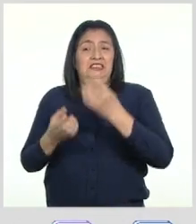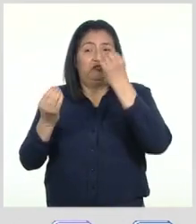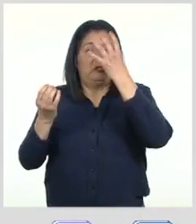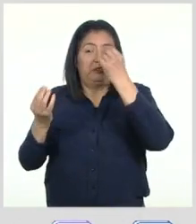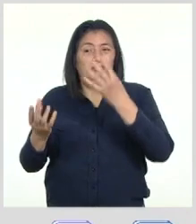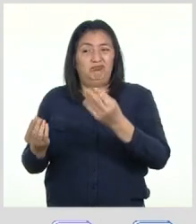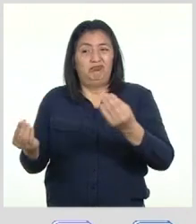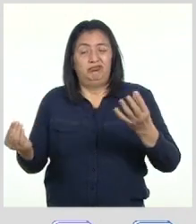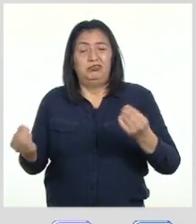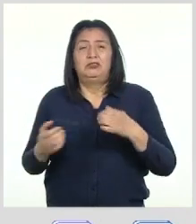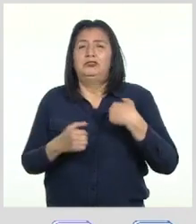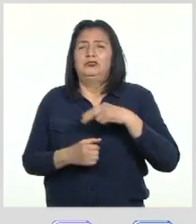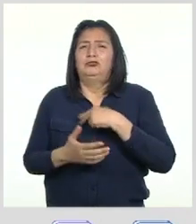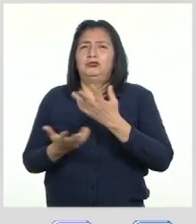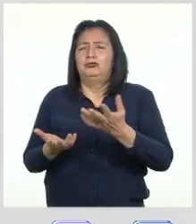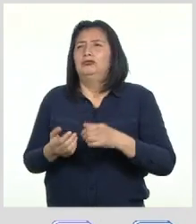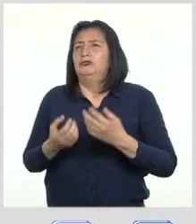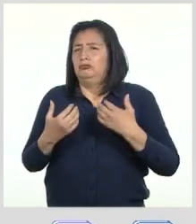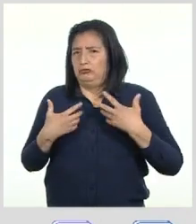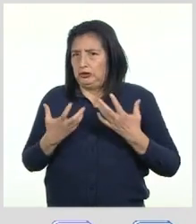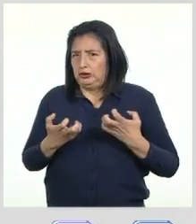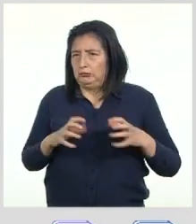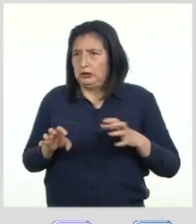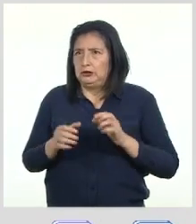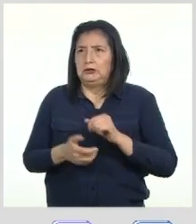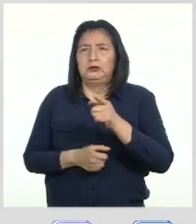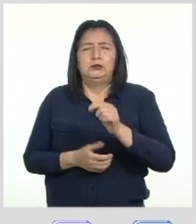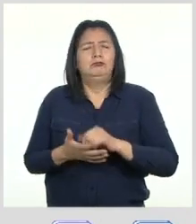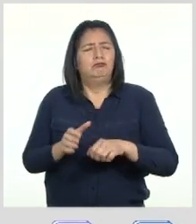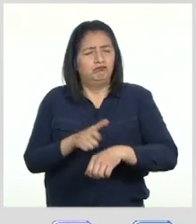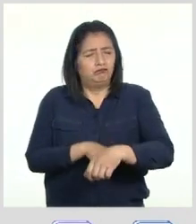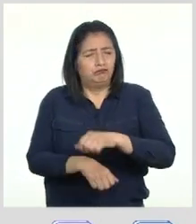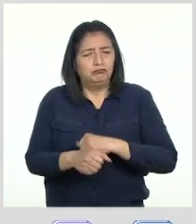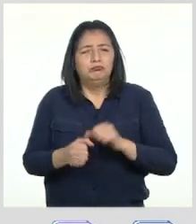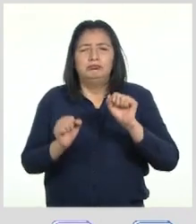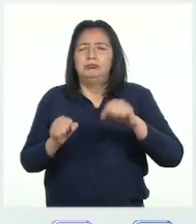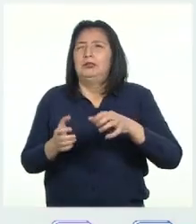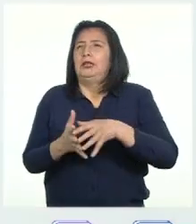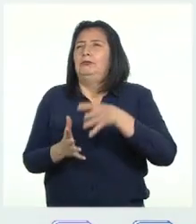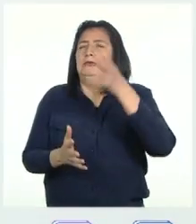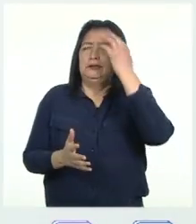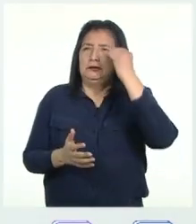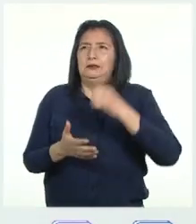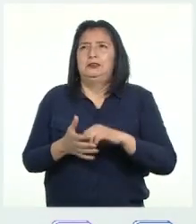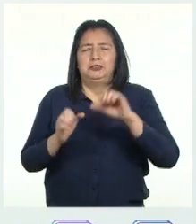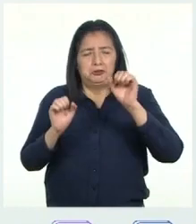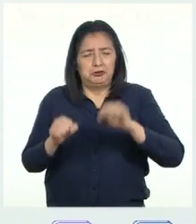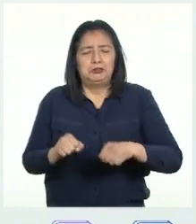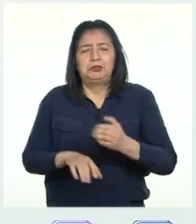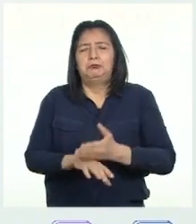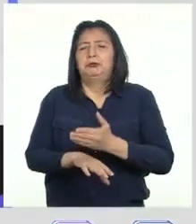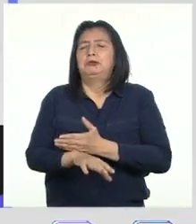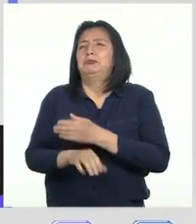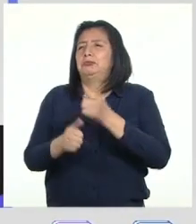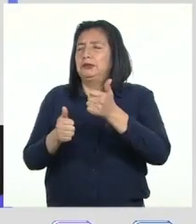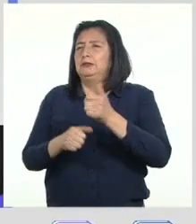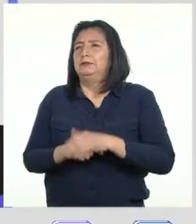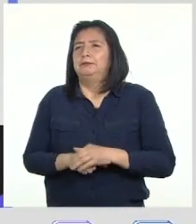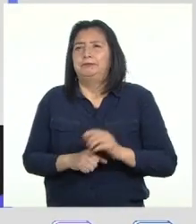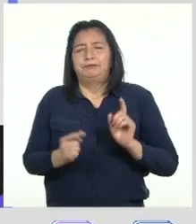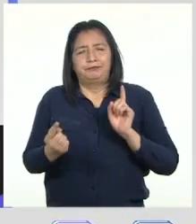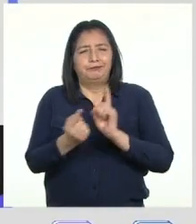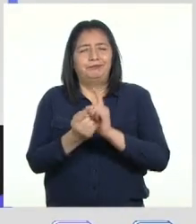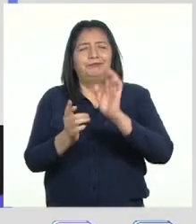Si nos lo proponemos Sigamos esforzándonos por aprender y saldremos adelante Nos